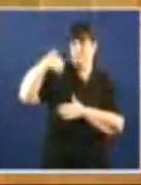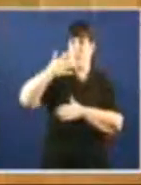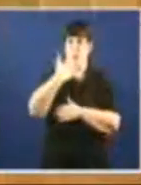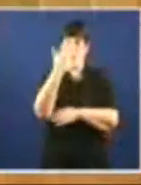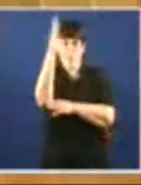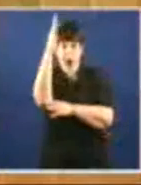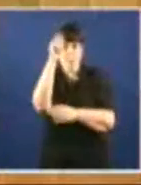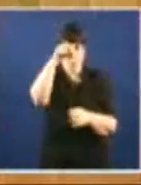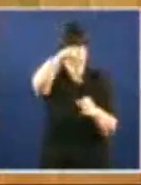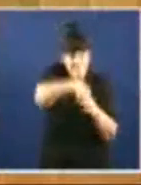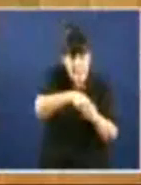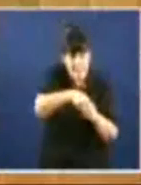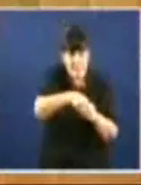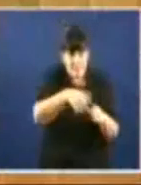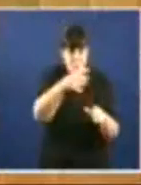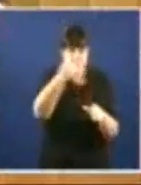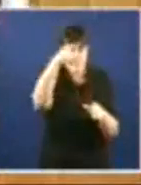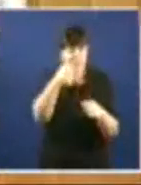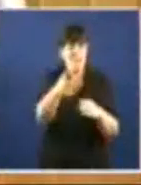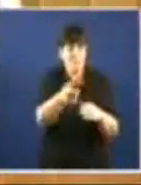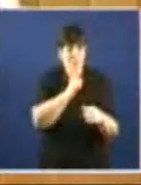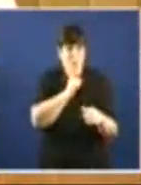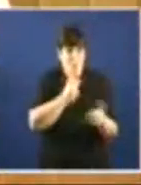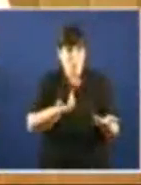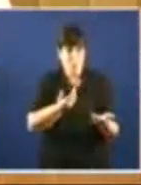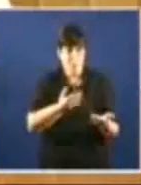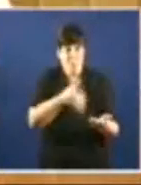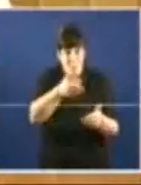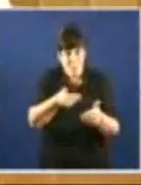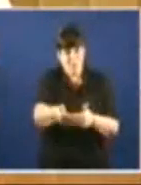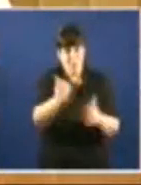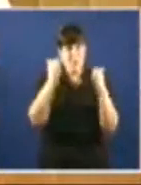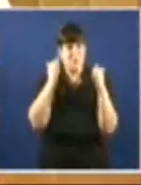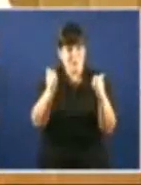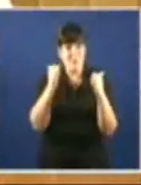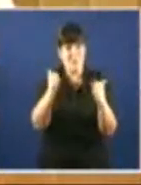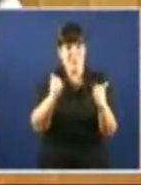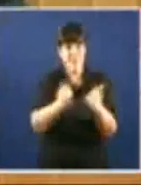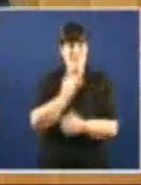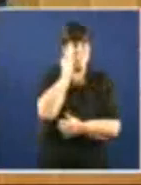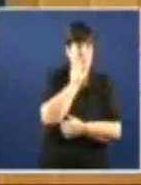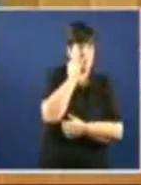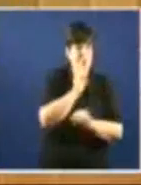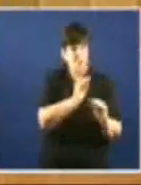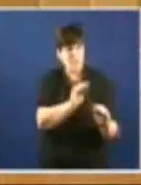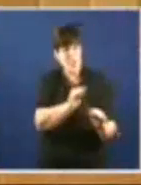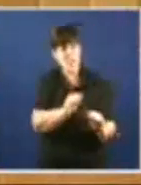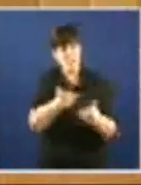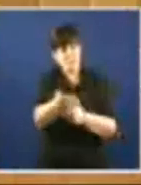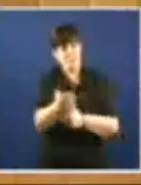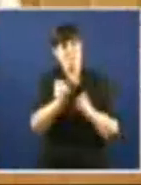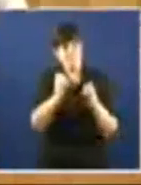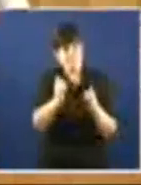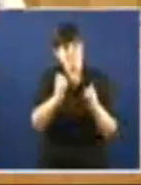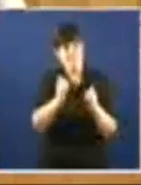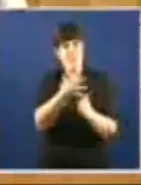Sabendo Que xa non Iban a disfrutar Dos frutos Destes árbores Senón que iban